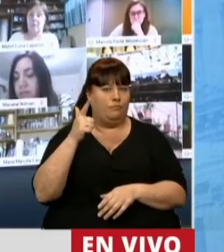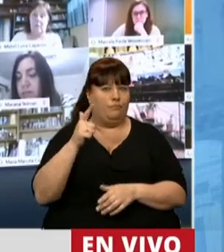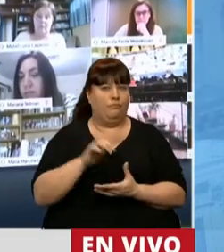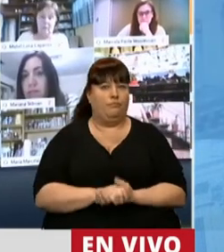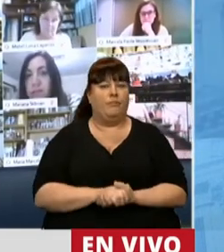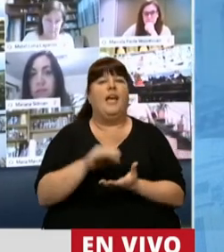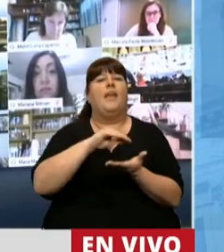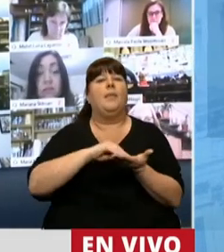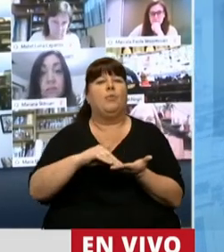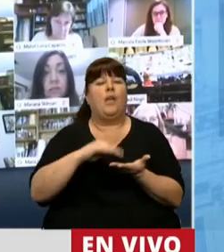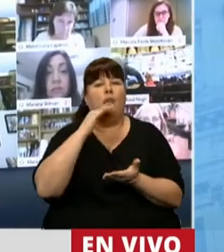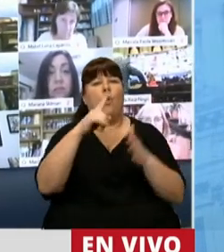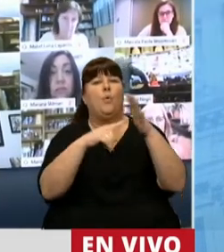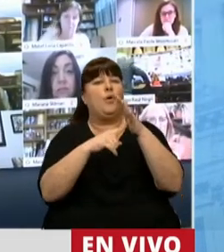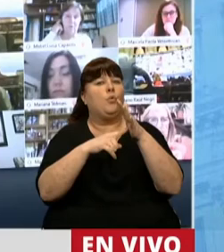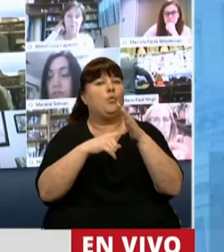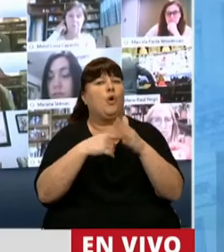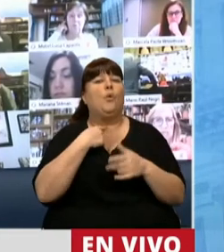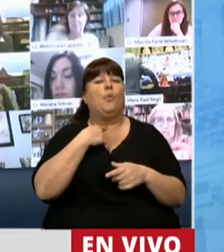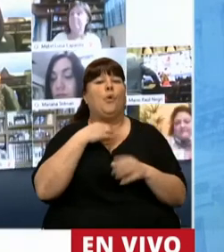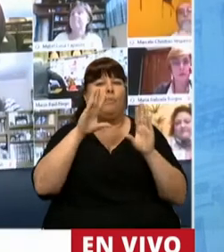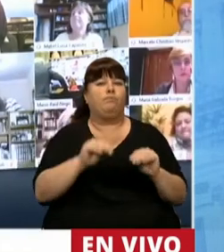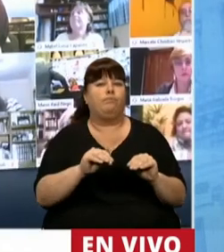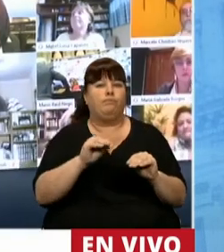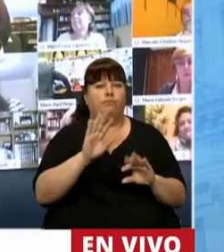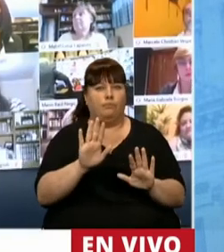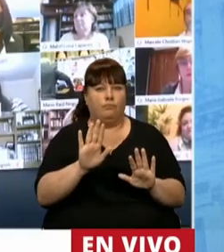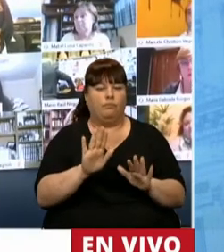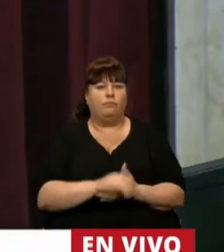Diputado, un segundito que quedó muteado.